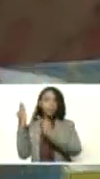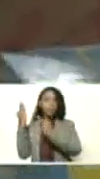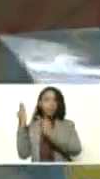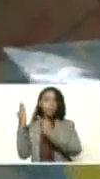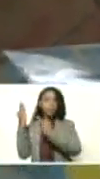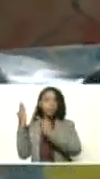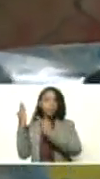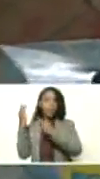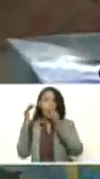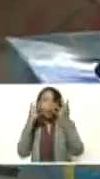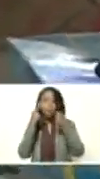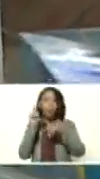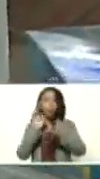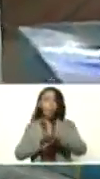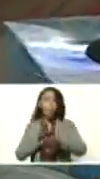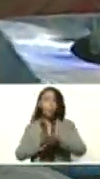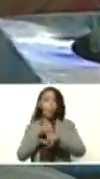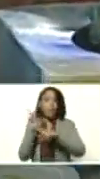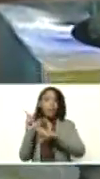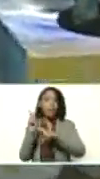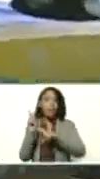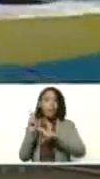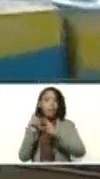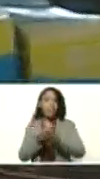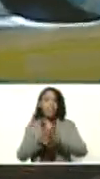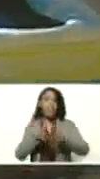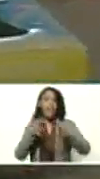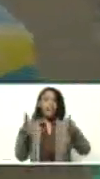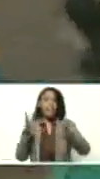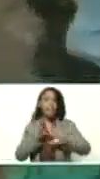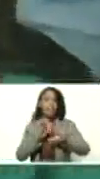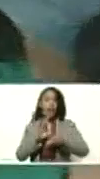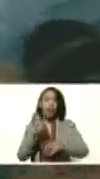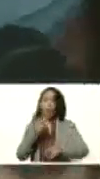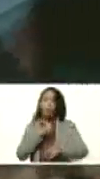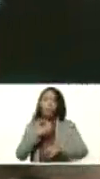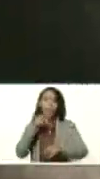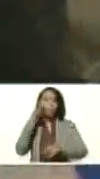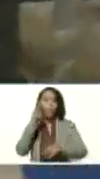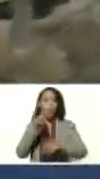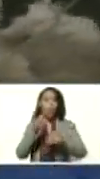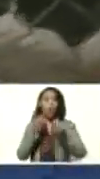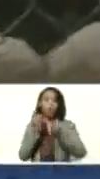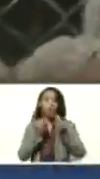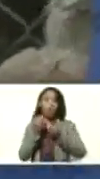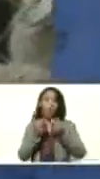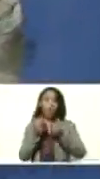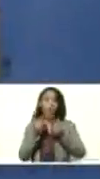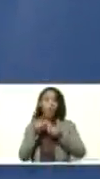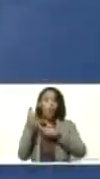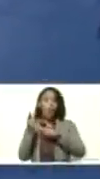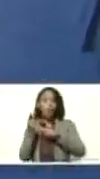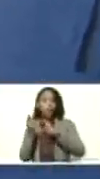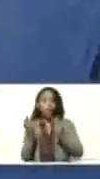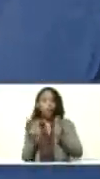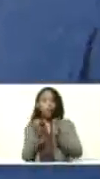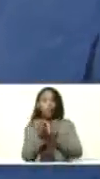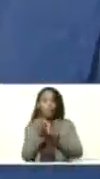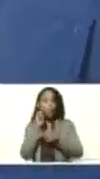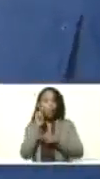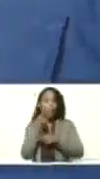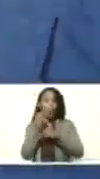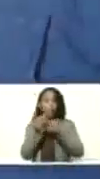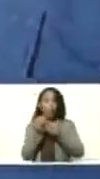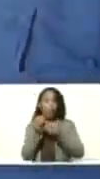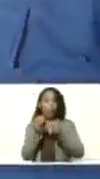animalito. Lo que pasa es que como el animal está tan grande, ya no podemos ver, como en la otra gestación, creo, pequeña, que pudiéramos ver